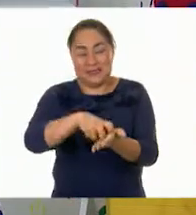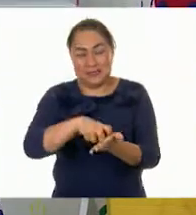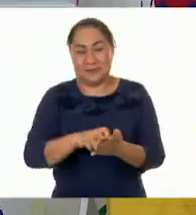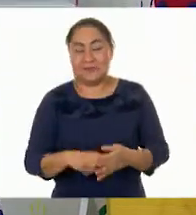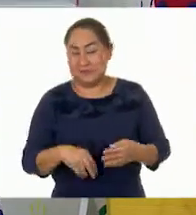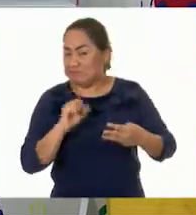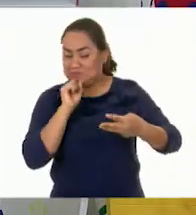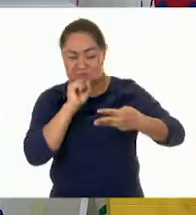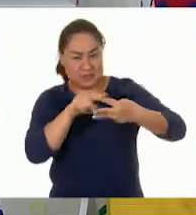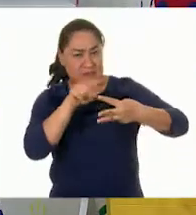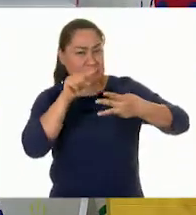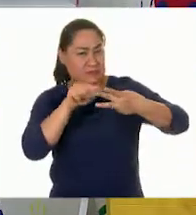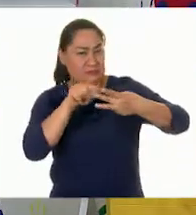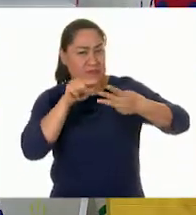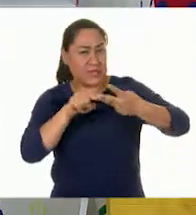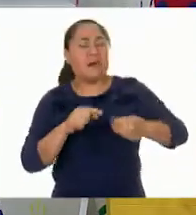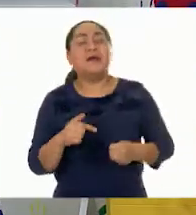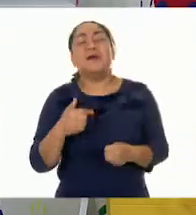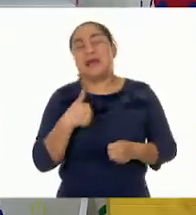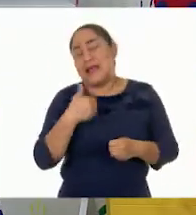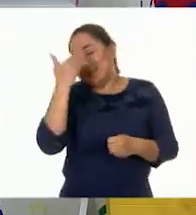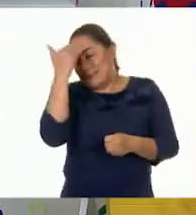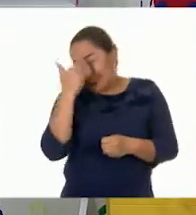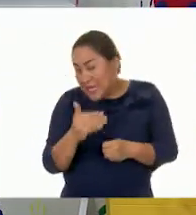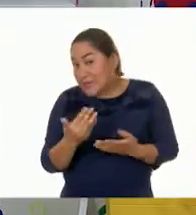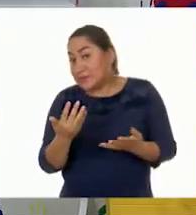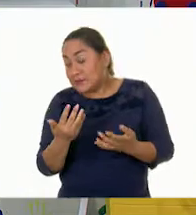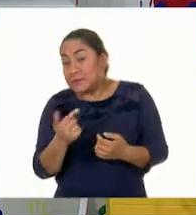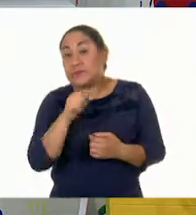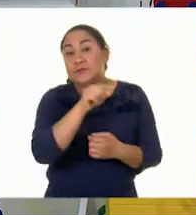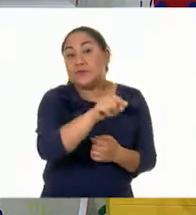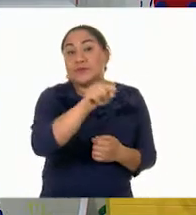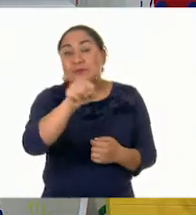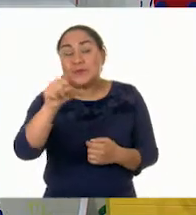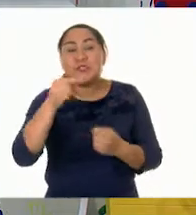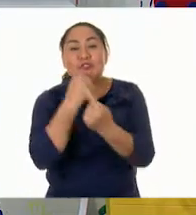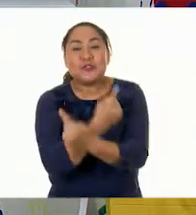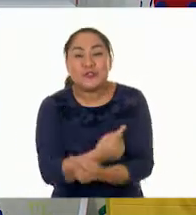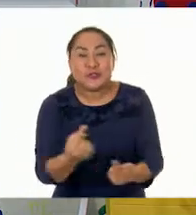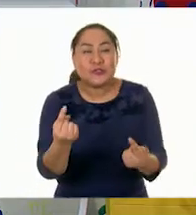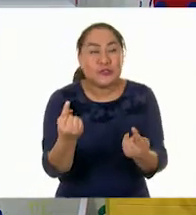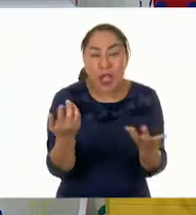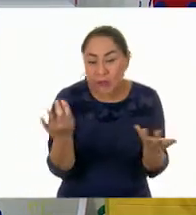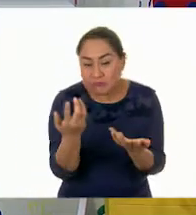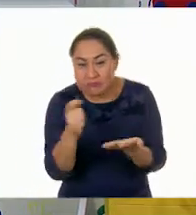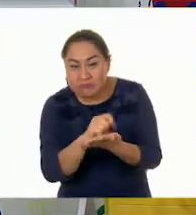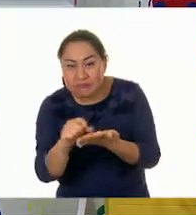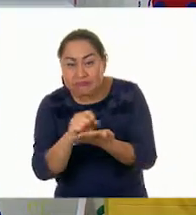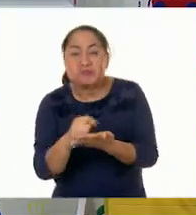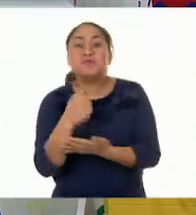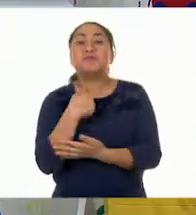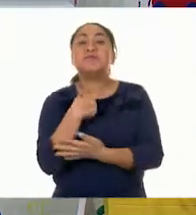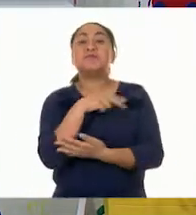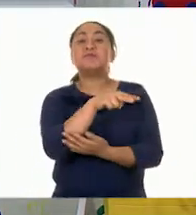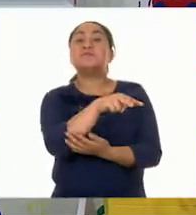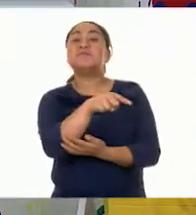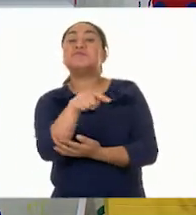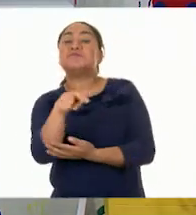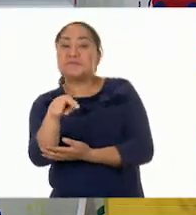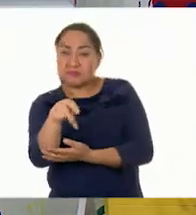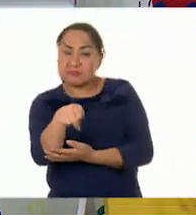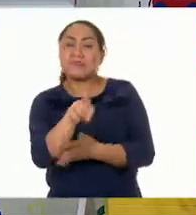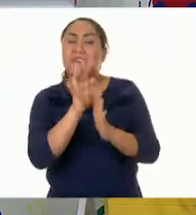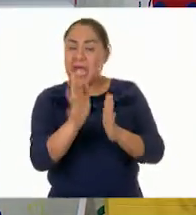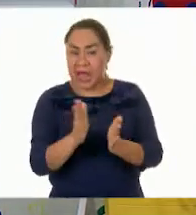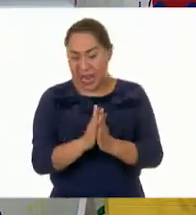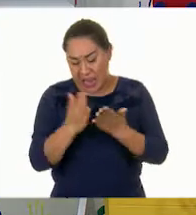Yo sé que nuestras niñas y niños están trabajando en casa porque los veo moviendo esos lápices y ya trabajando con su